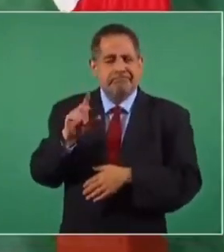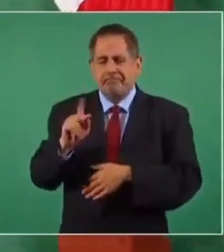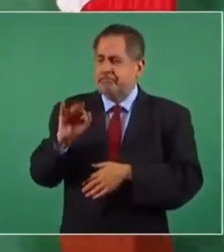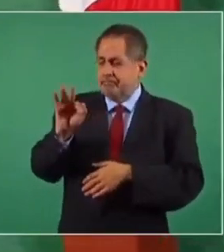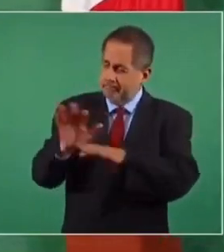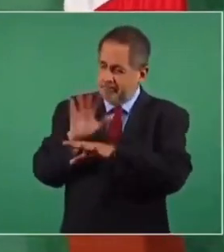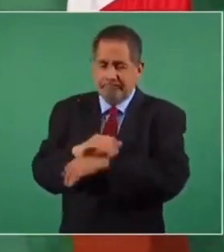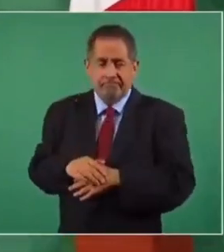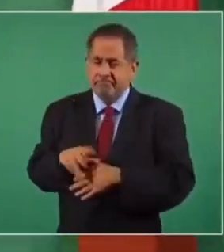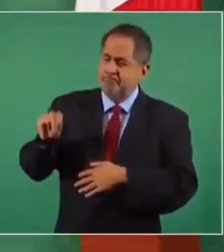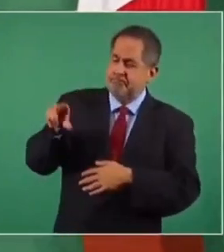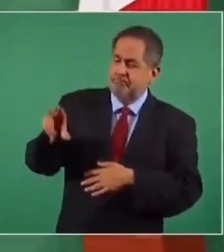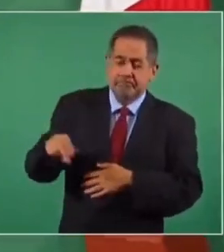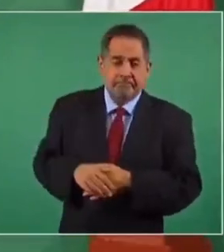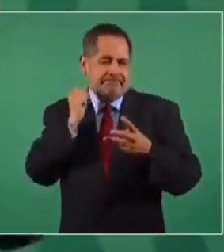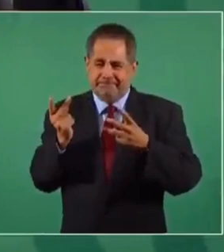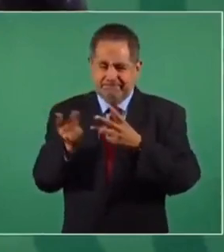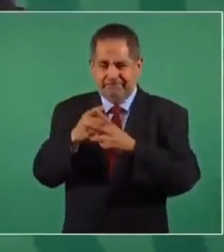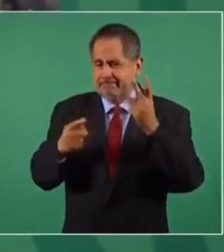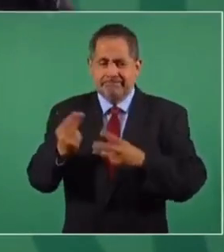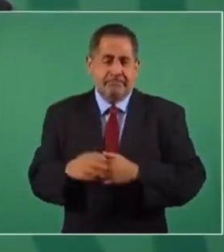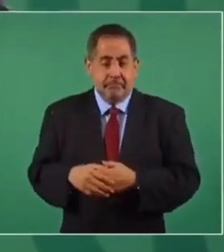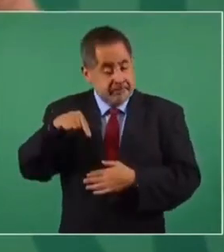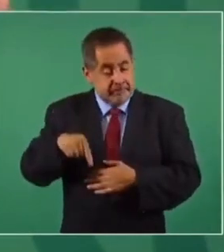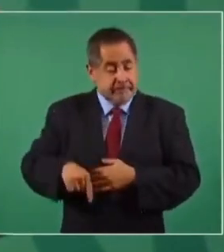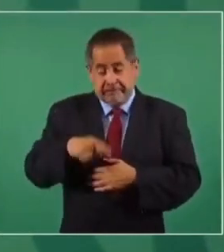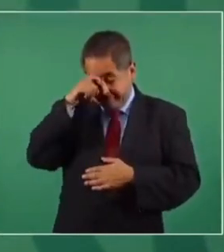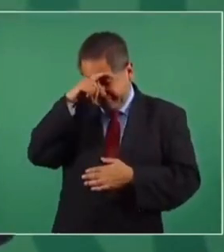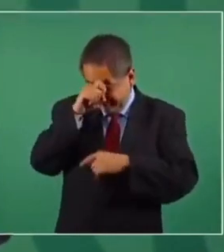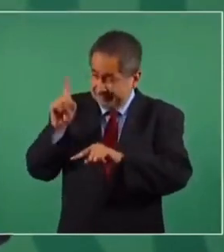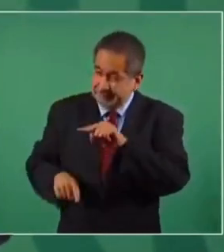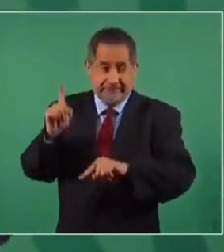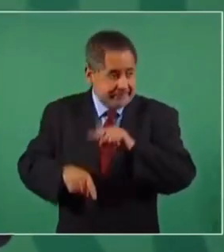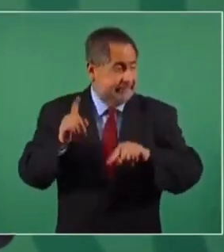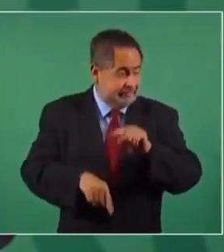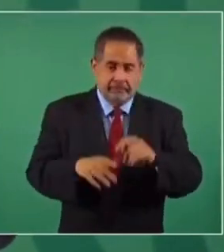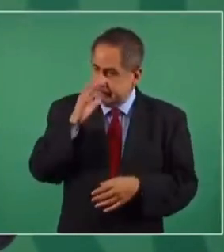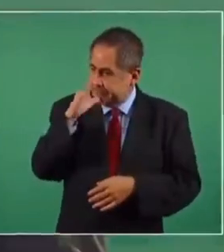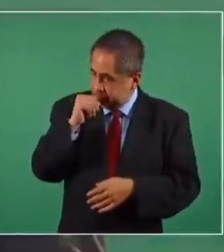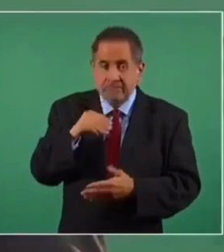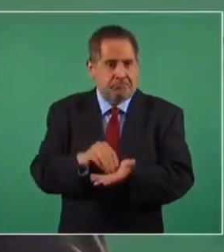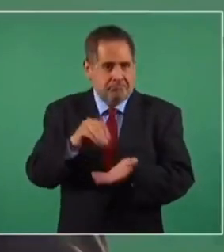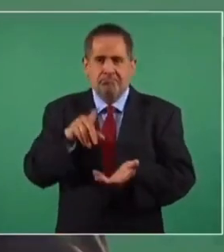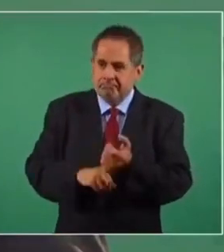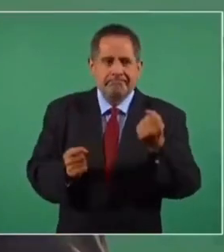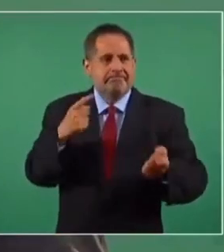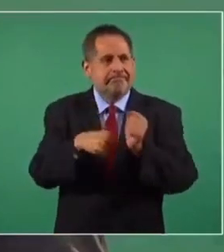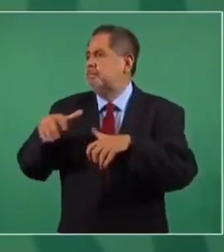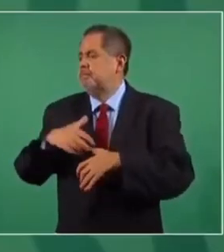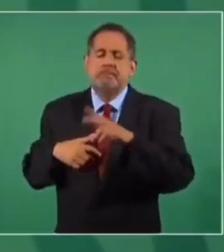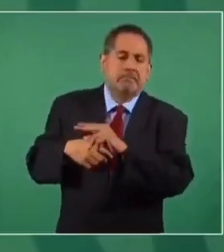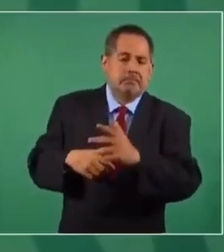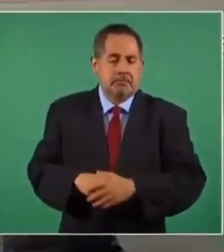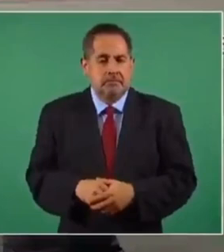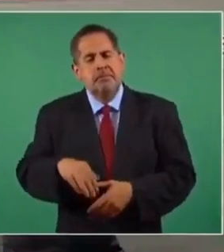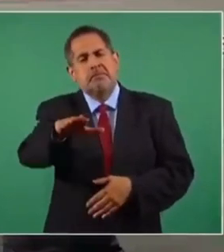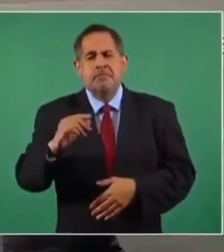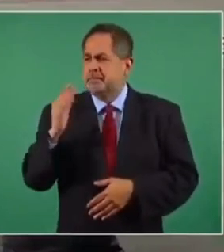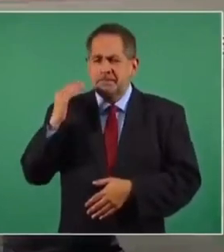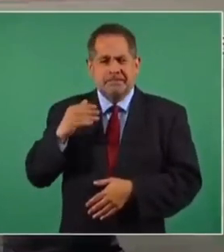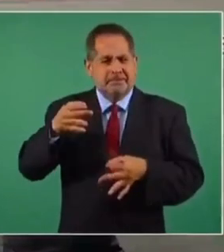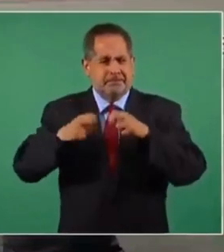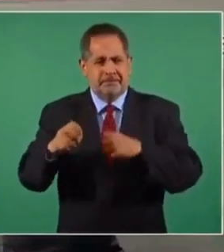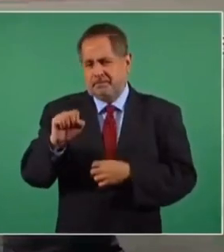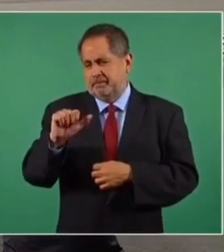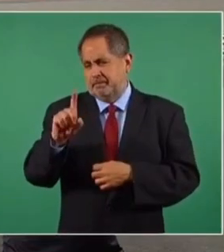y combatir la corrupción. Aquí cuánto nos ha costado y todavía no terminamos de limpiar. Me canso, ganso. Decía el ministro Saldívar